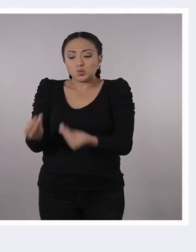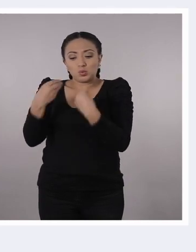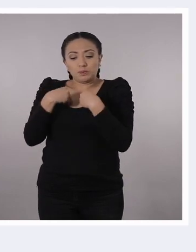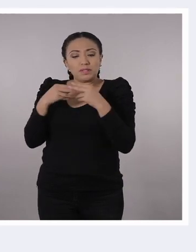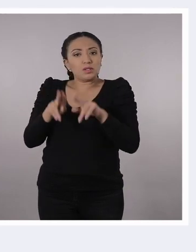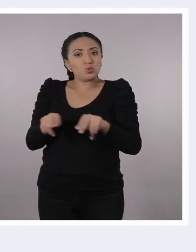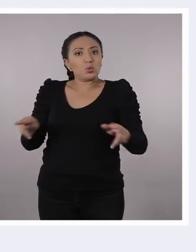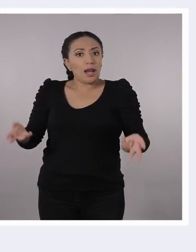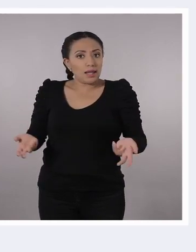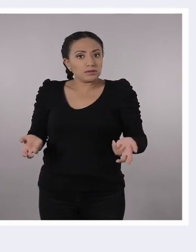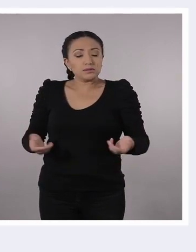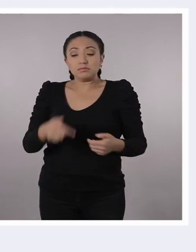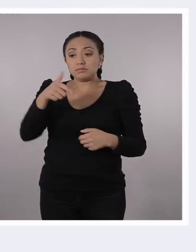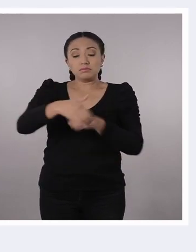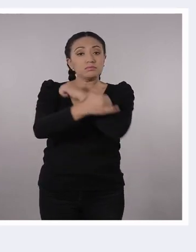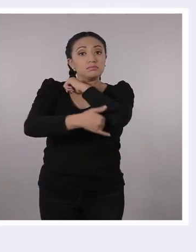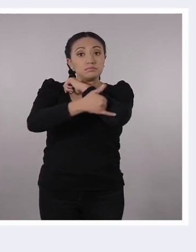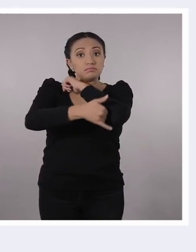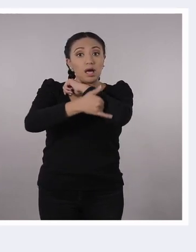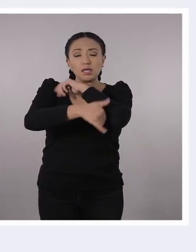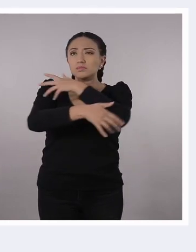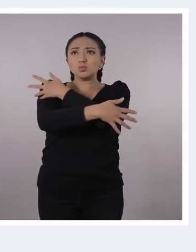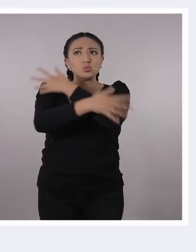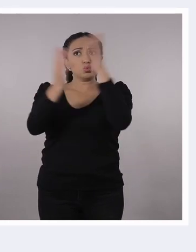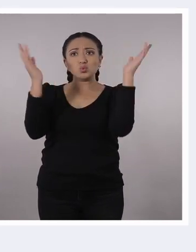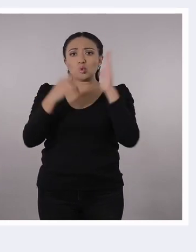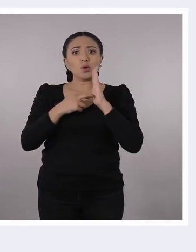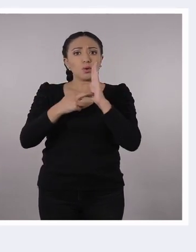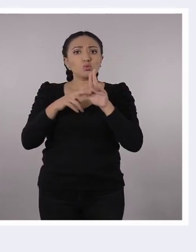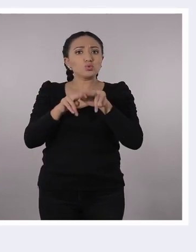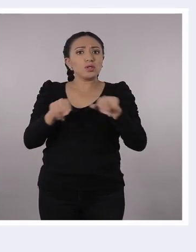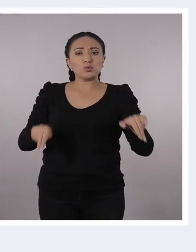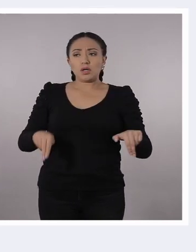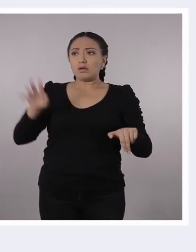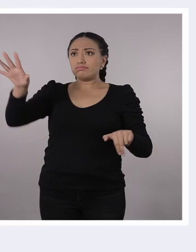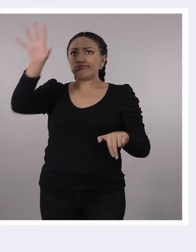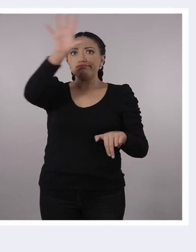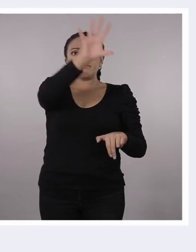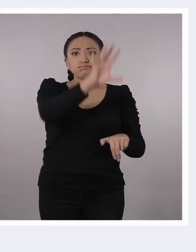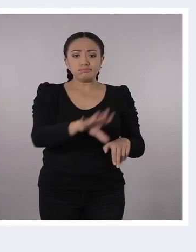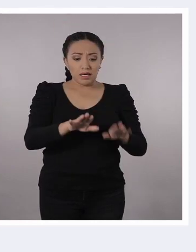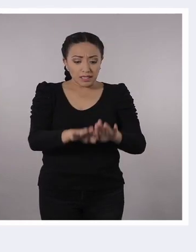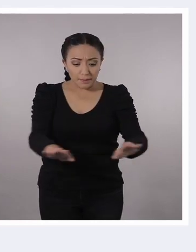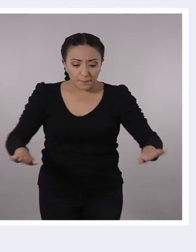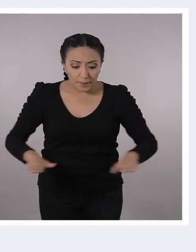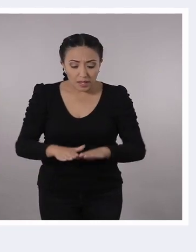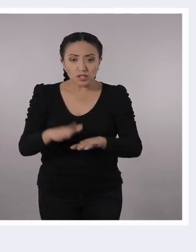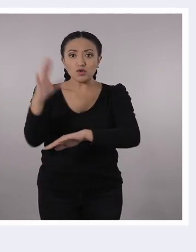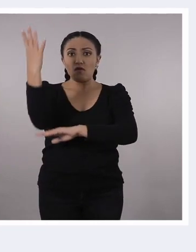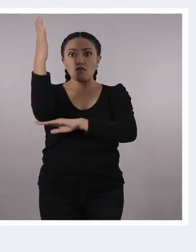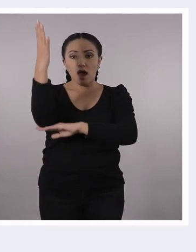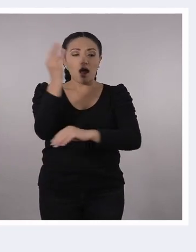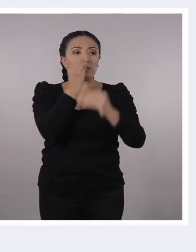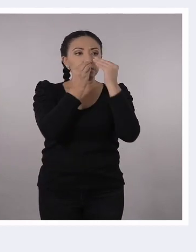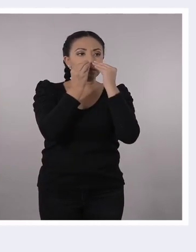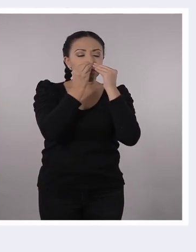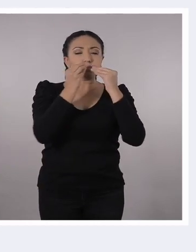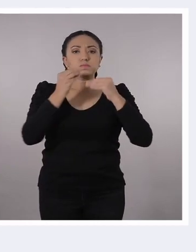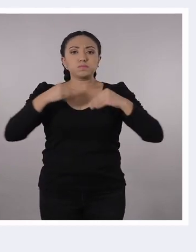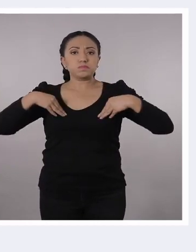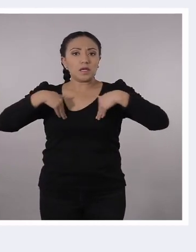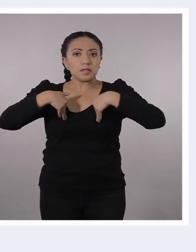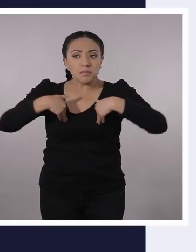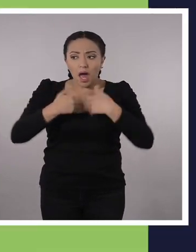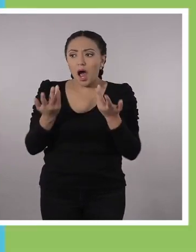Nuestro país tiene grandes recursos naturales localizados en su suelo, vegetación, fauna, recursos minerales